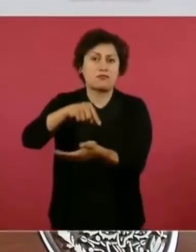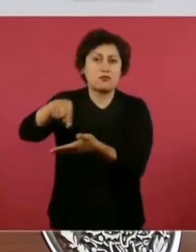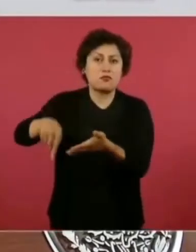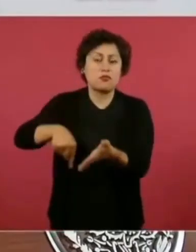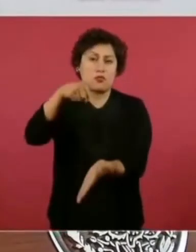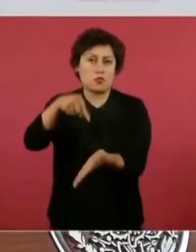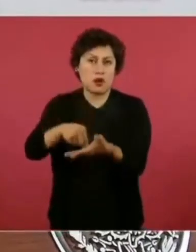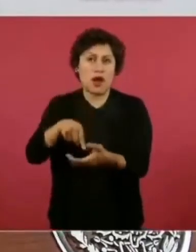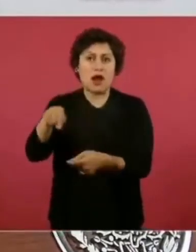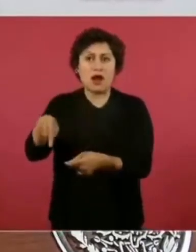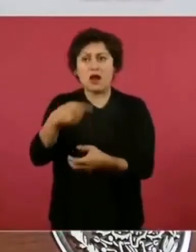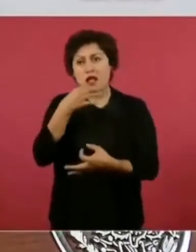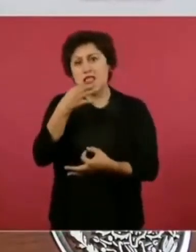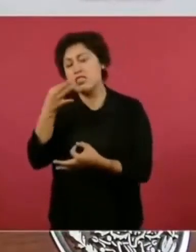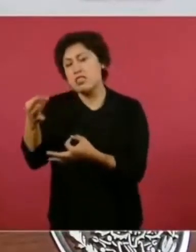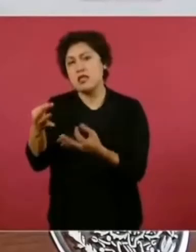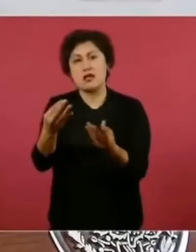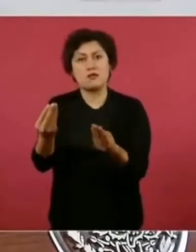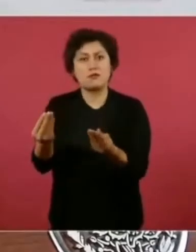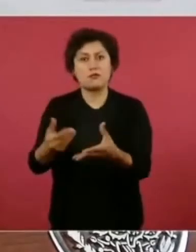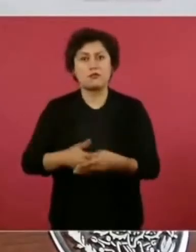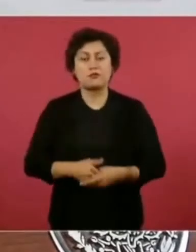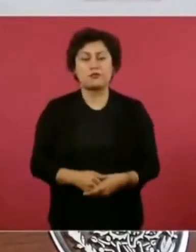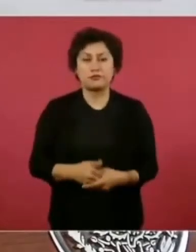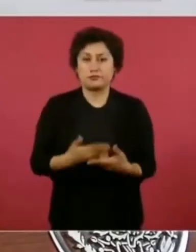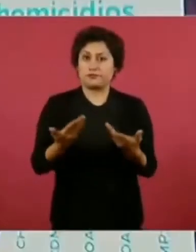Entonces, ¿qué tenemos que cuidar?